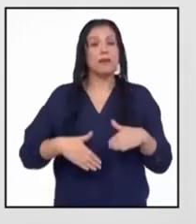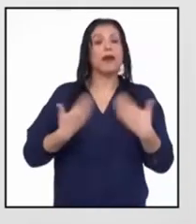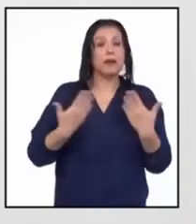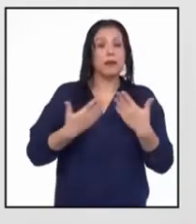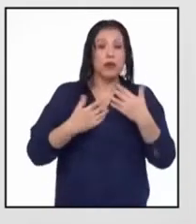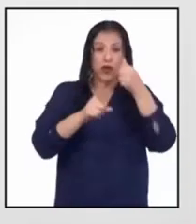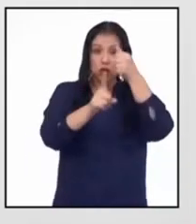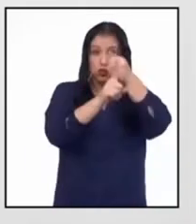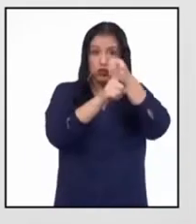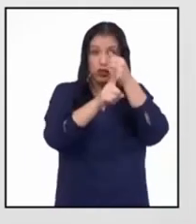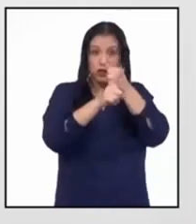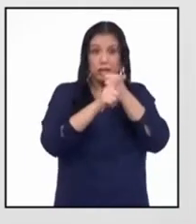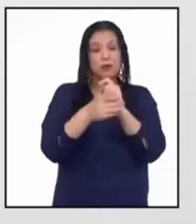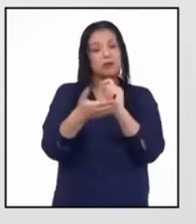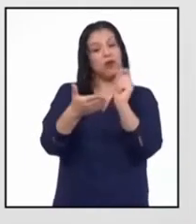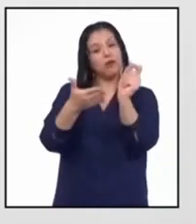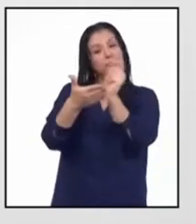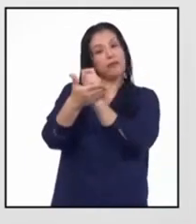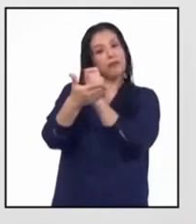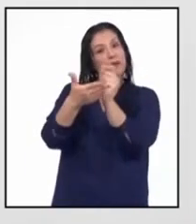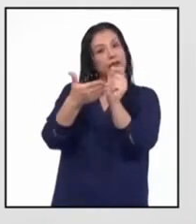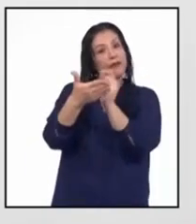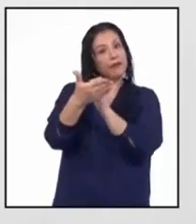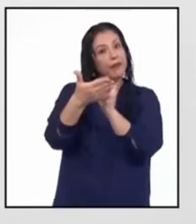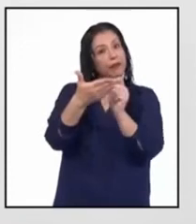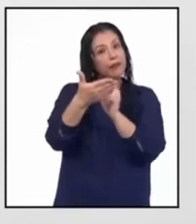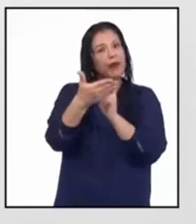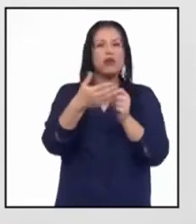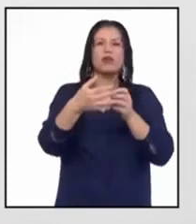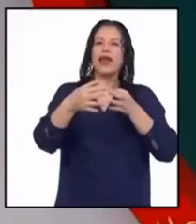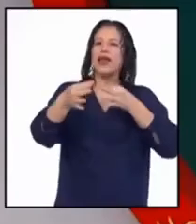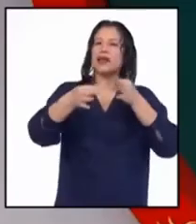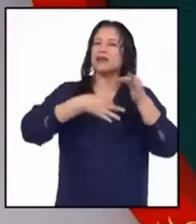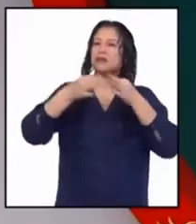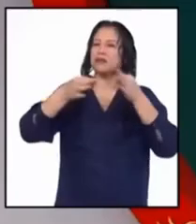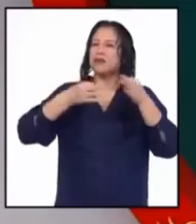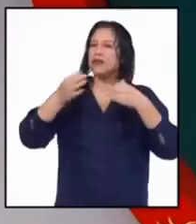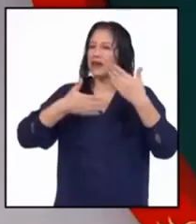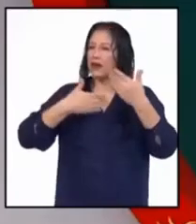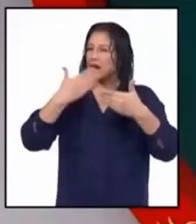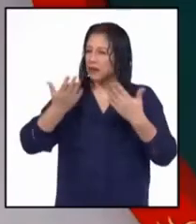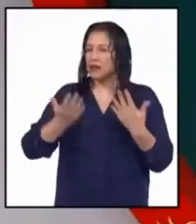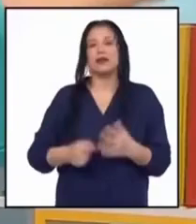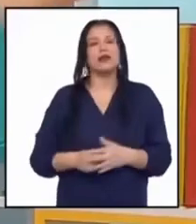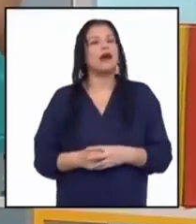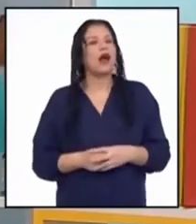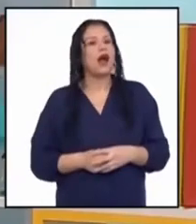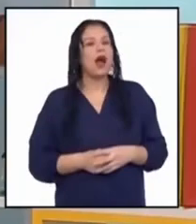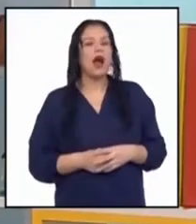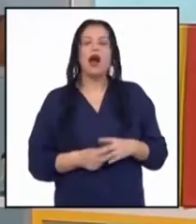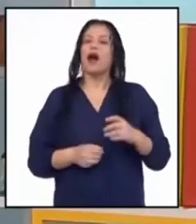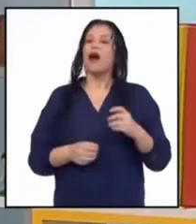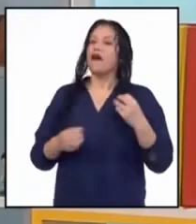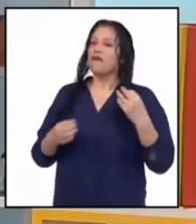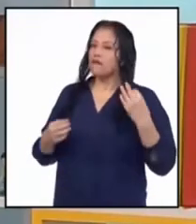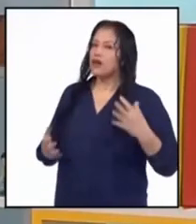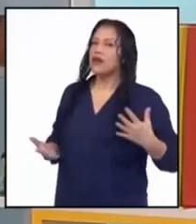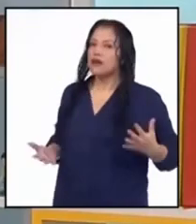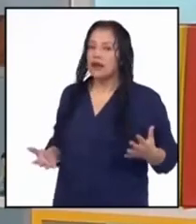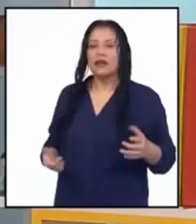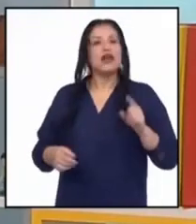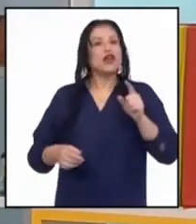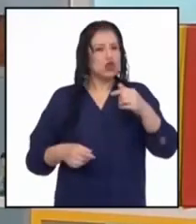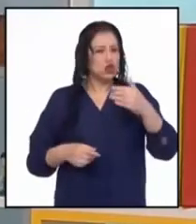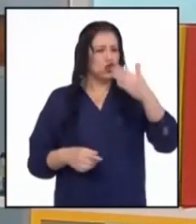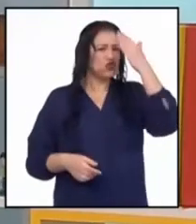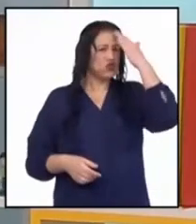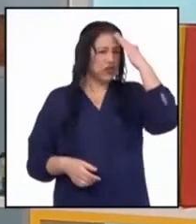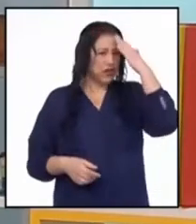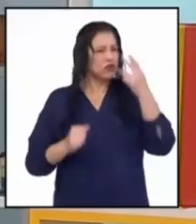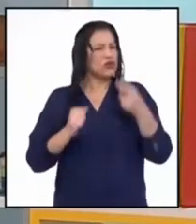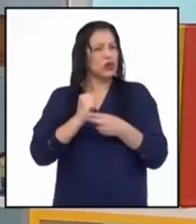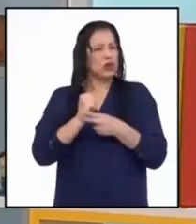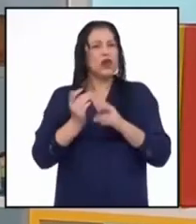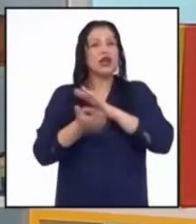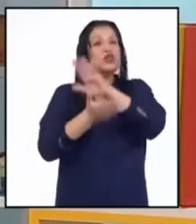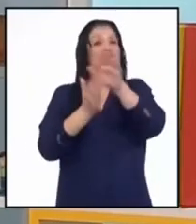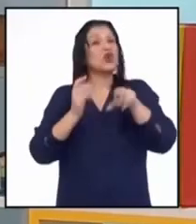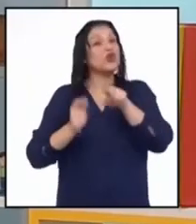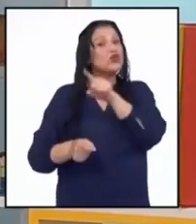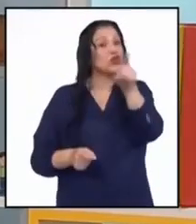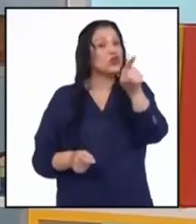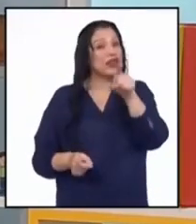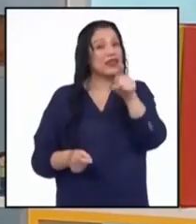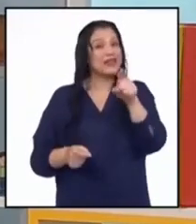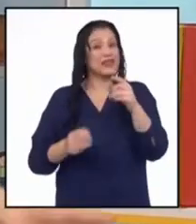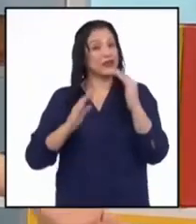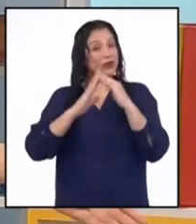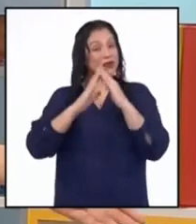redactar un texto argumentativo. Es verdad, profesora. Estoy segura de que todas y todos en sus casas están